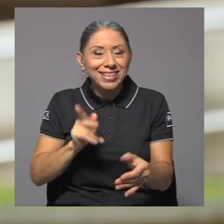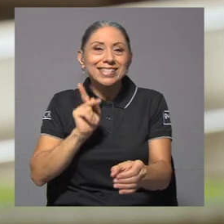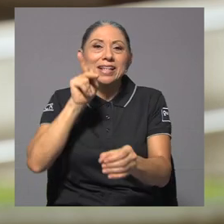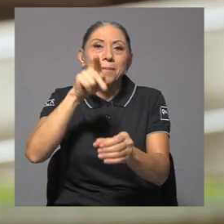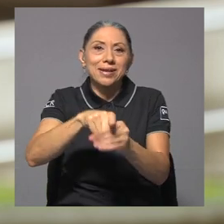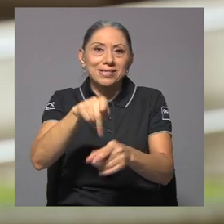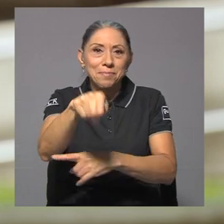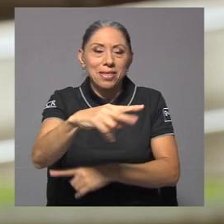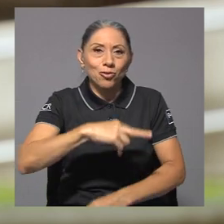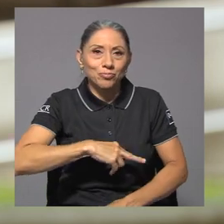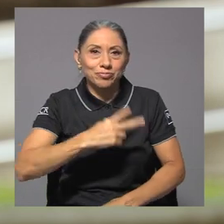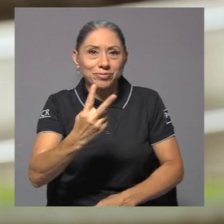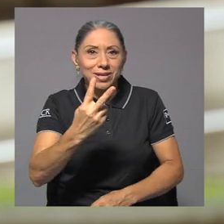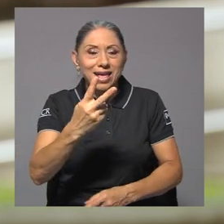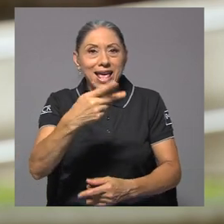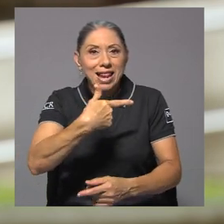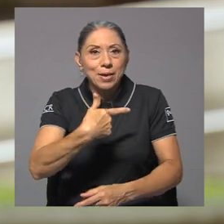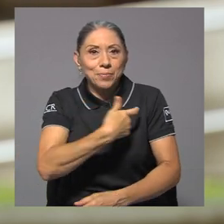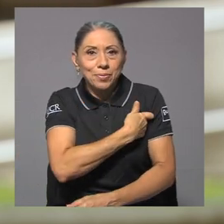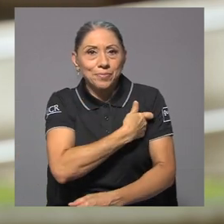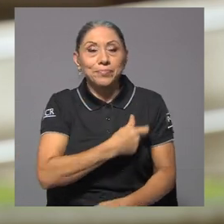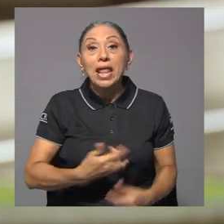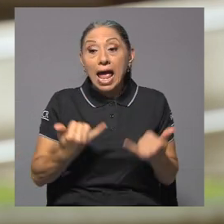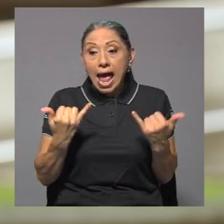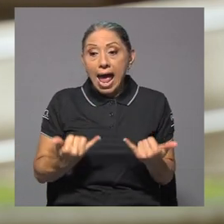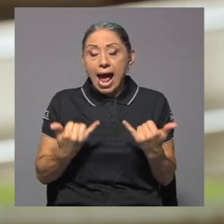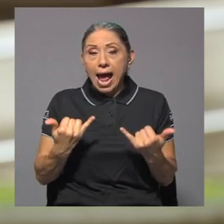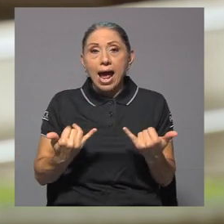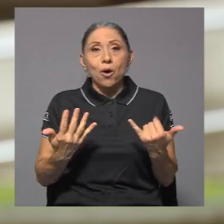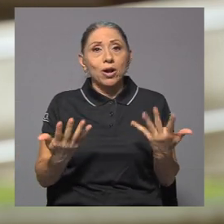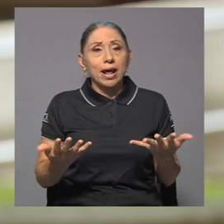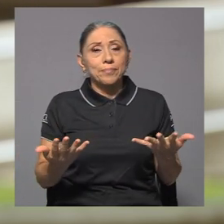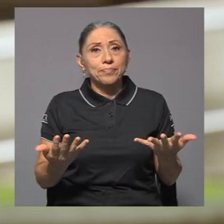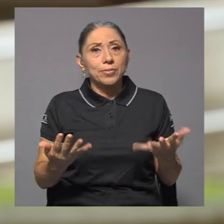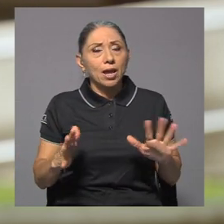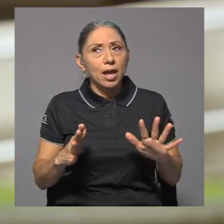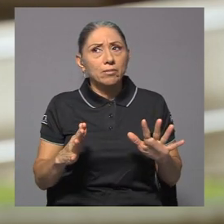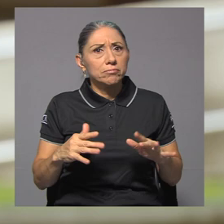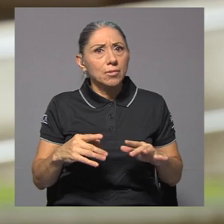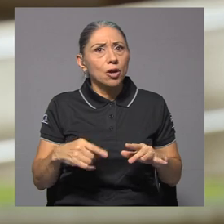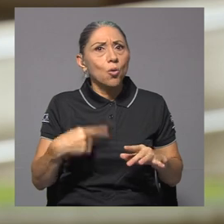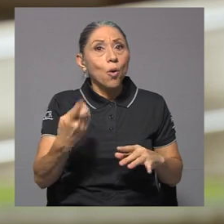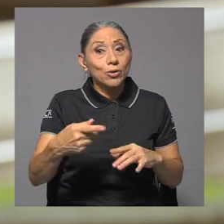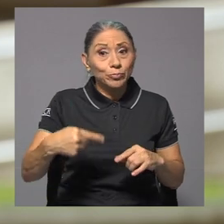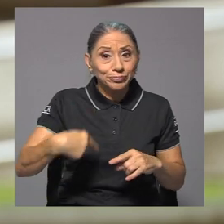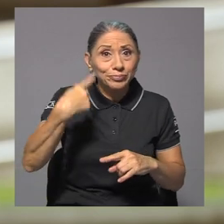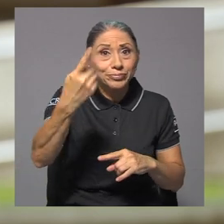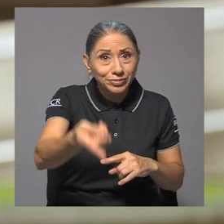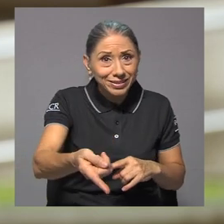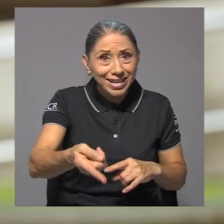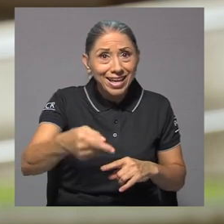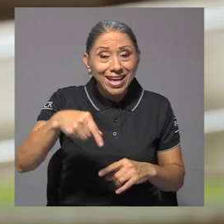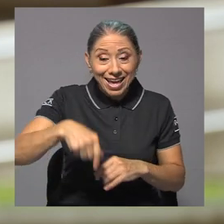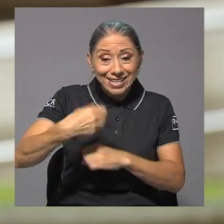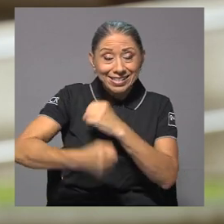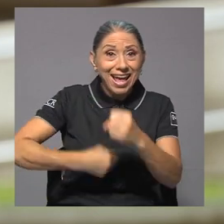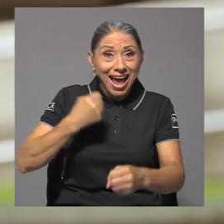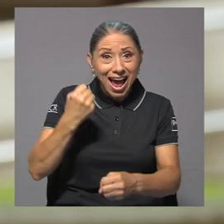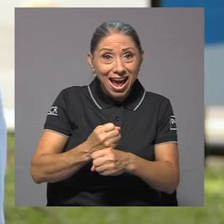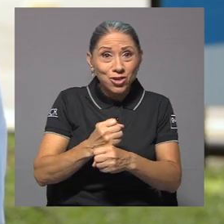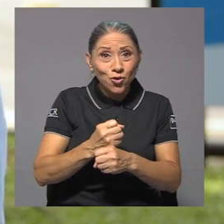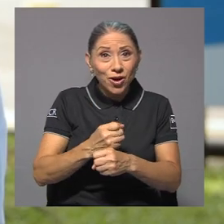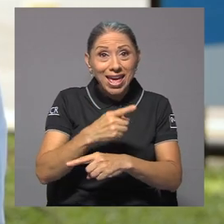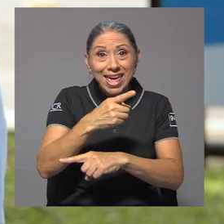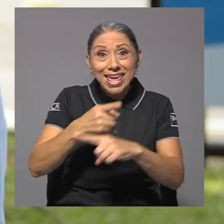estos centros de vacunación. Ajá, y digamos, ya a partir de ahora del interciclo de este